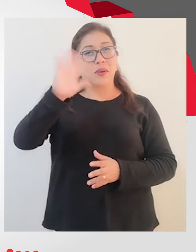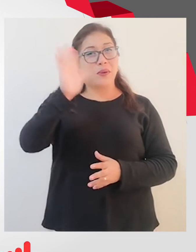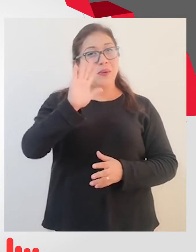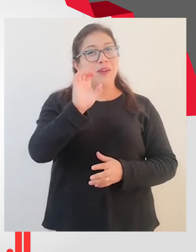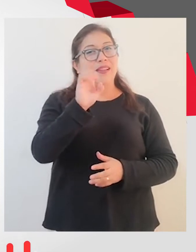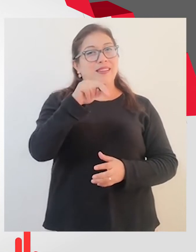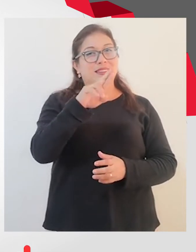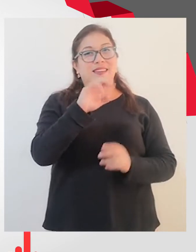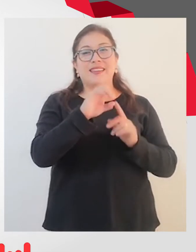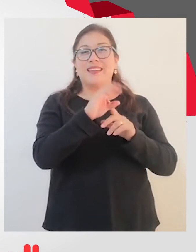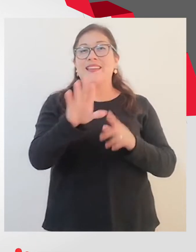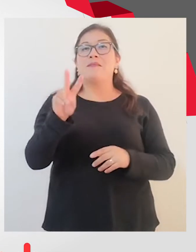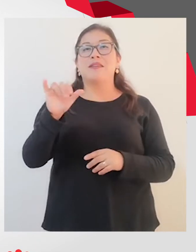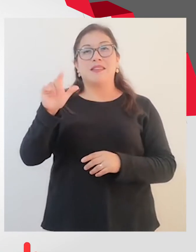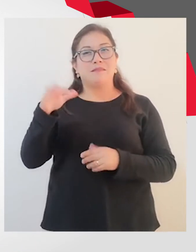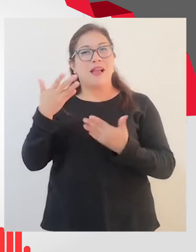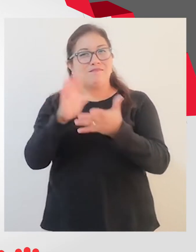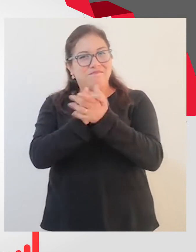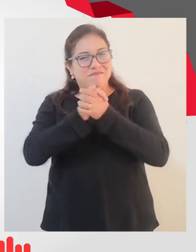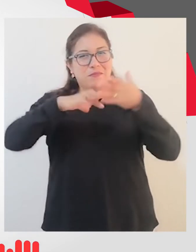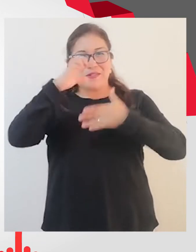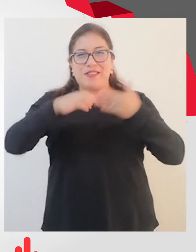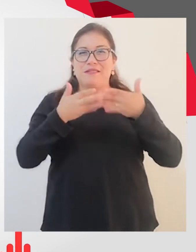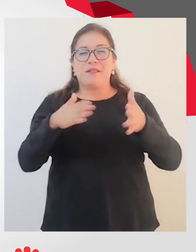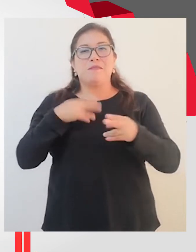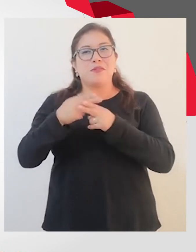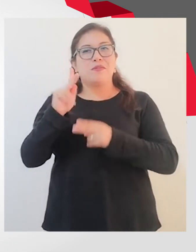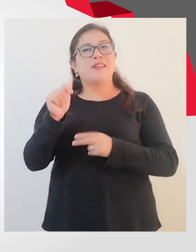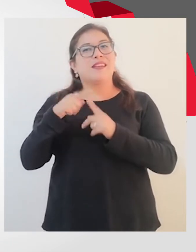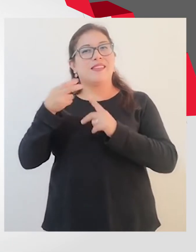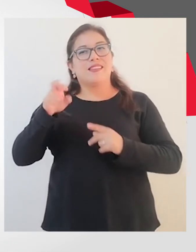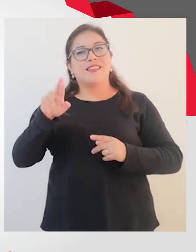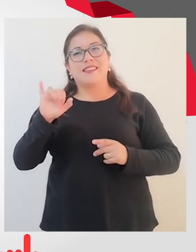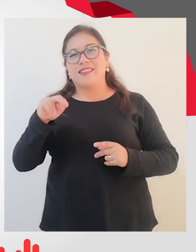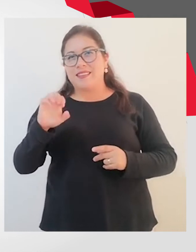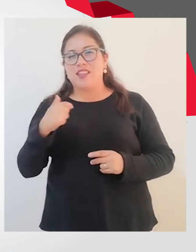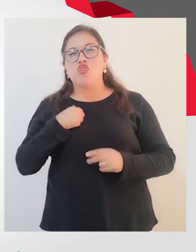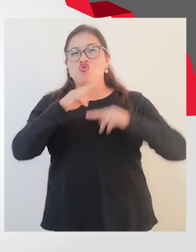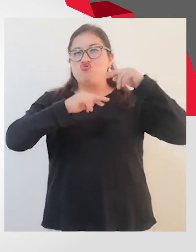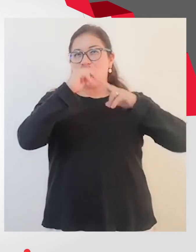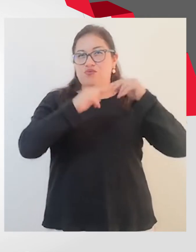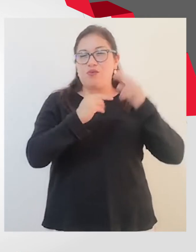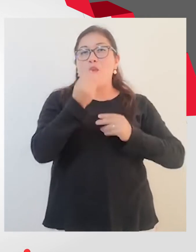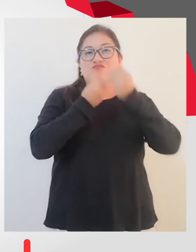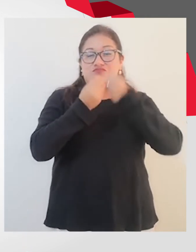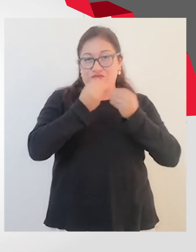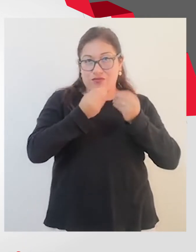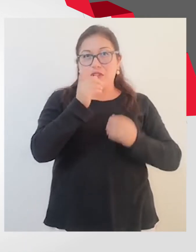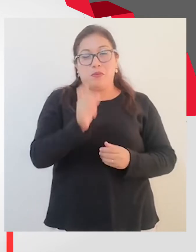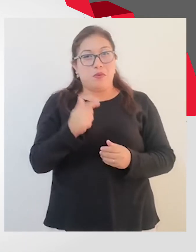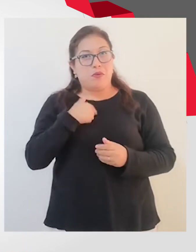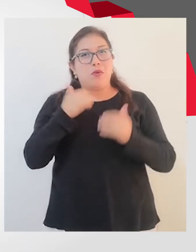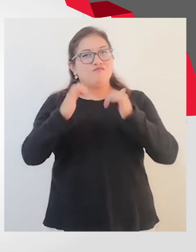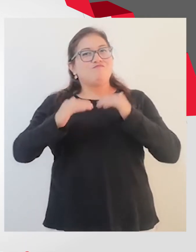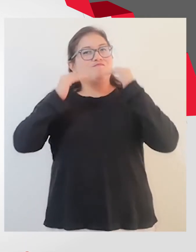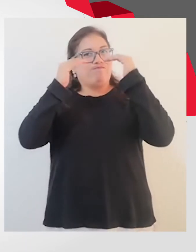Hola Enrique, Vilma y amigos de Sin Barreras. Mi nombre es Katherine Cántaro, soy nutricionista y magíster